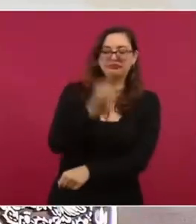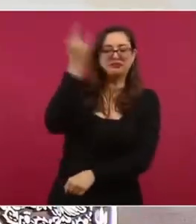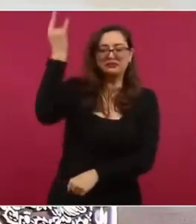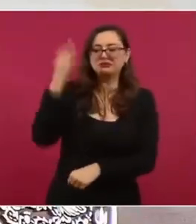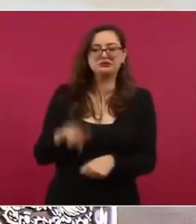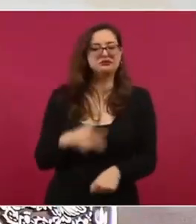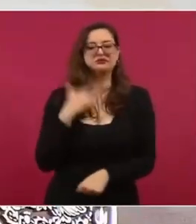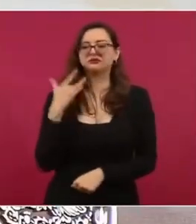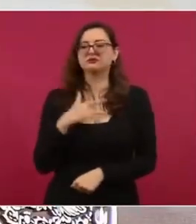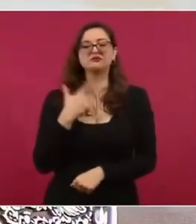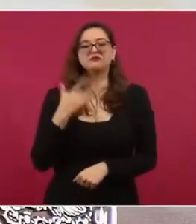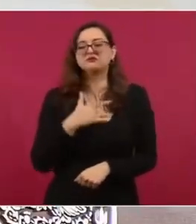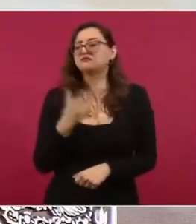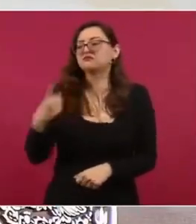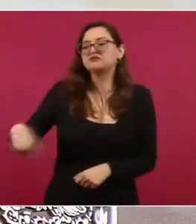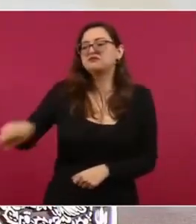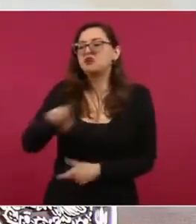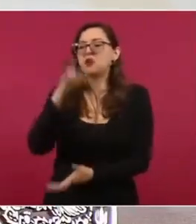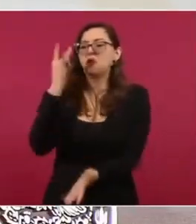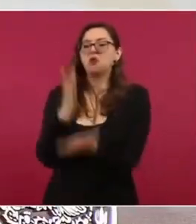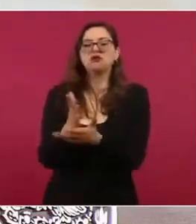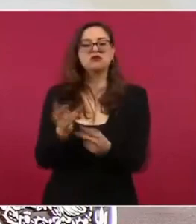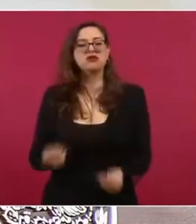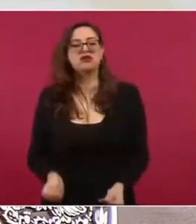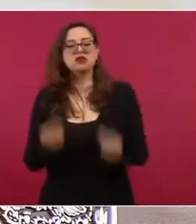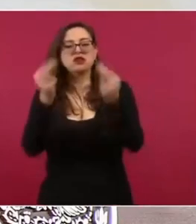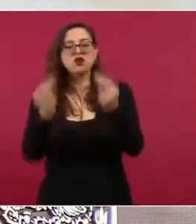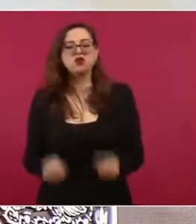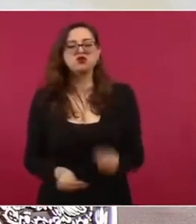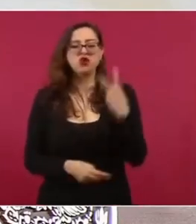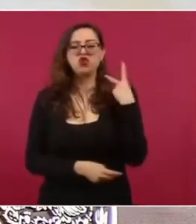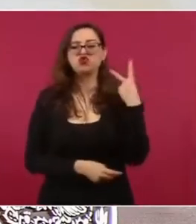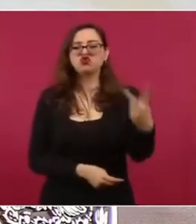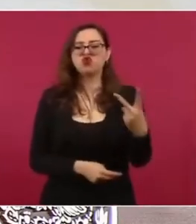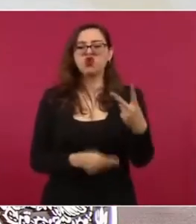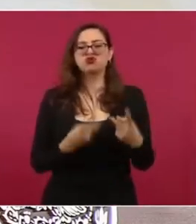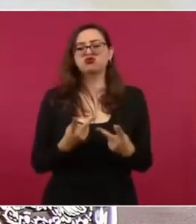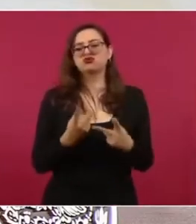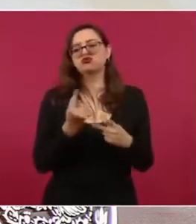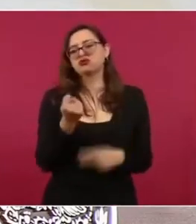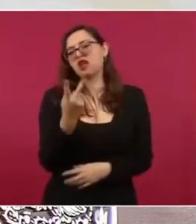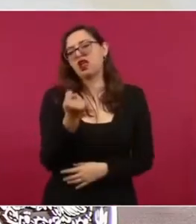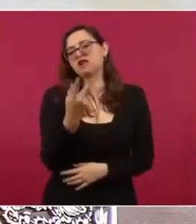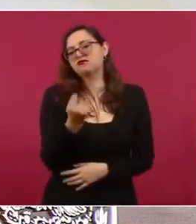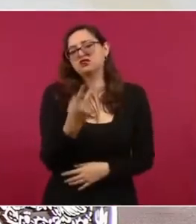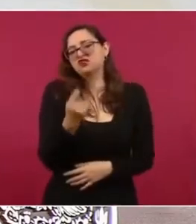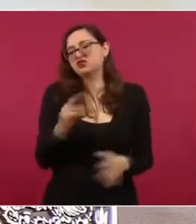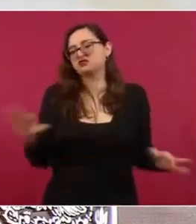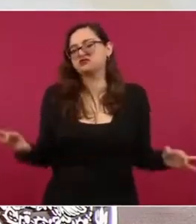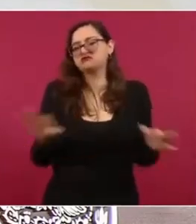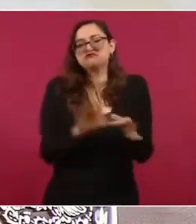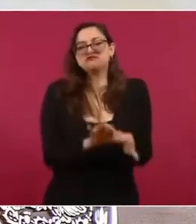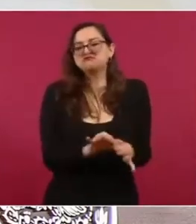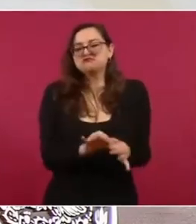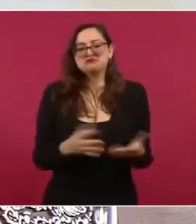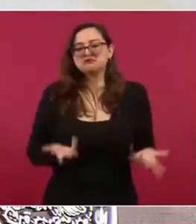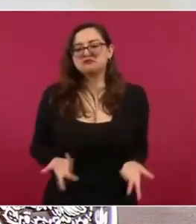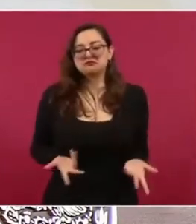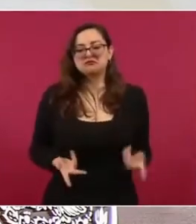básicamente representa el interés de dos televisoras y de unos cuantos